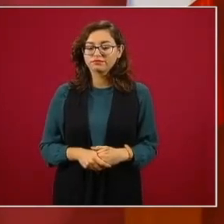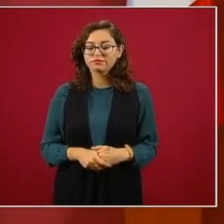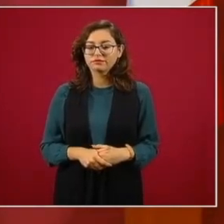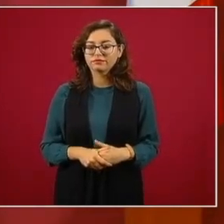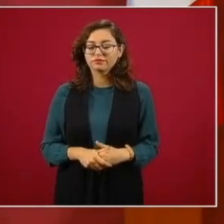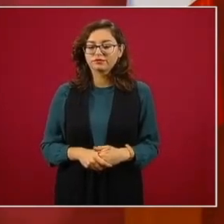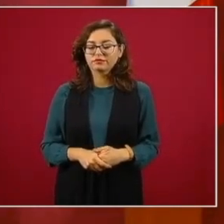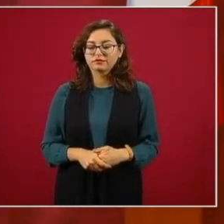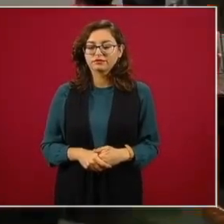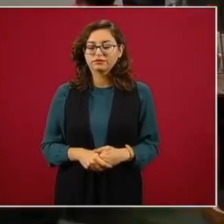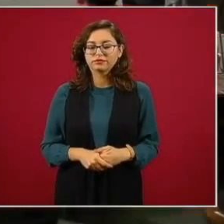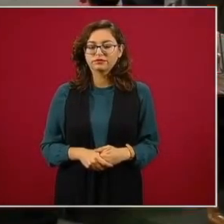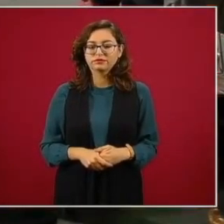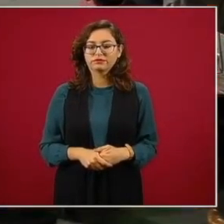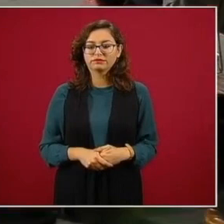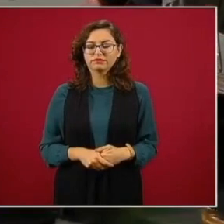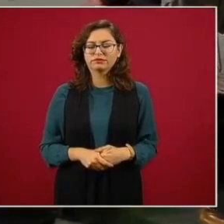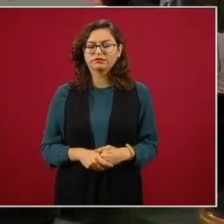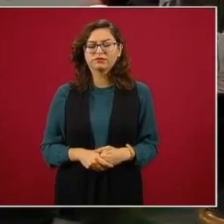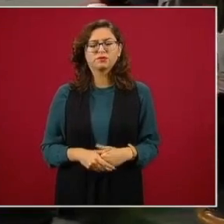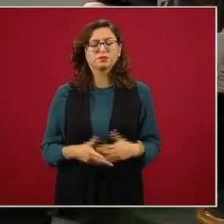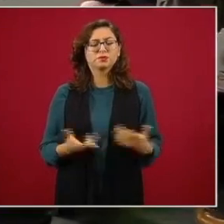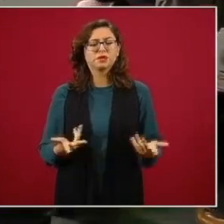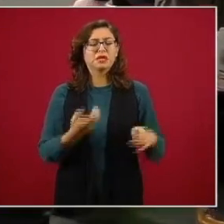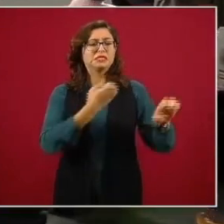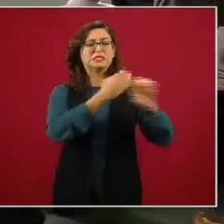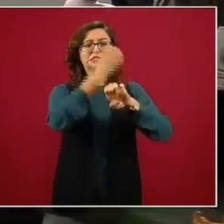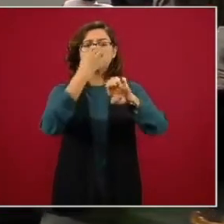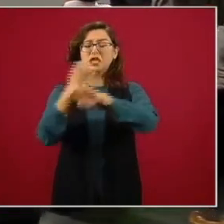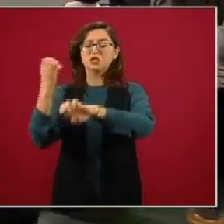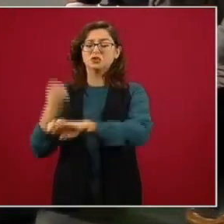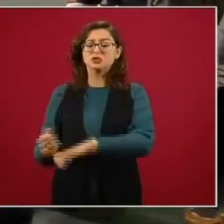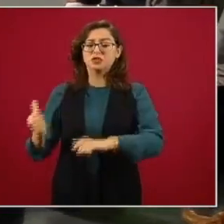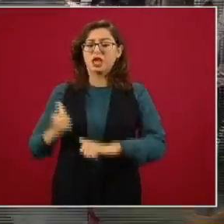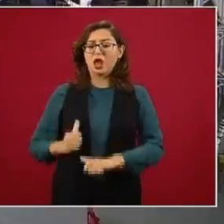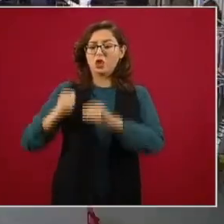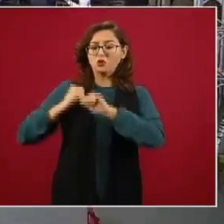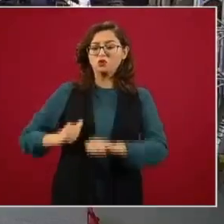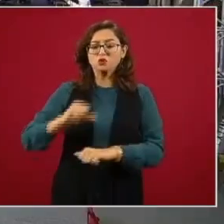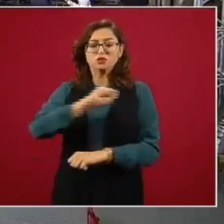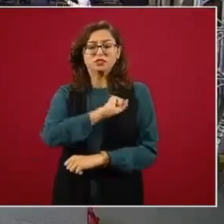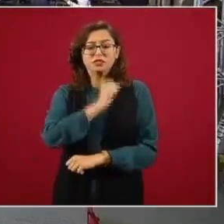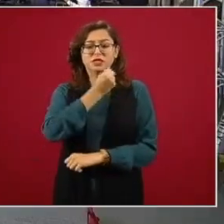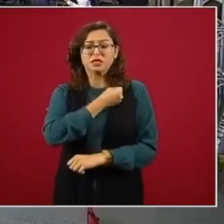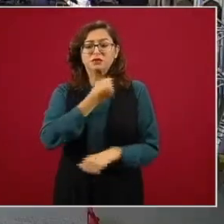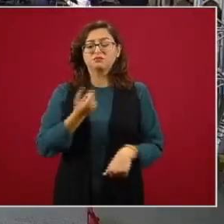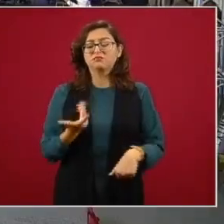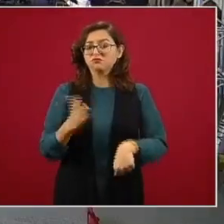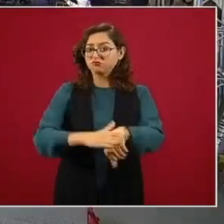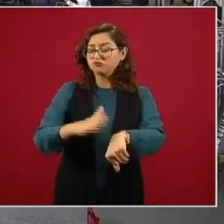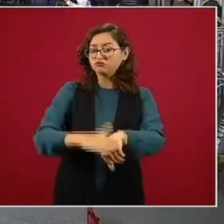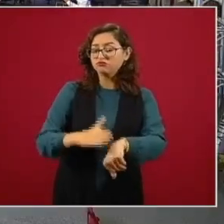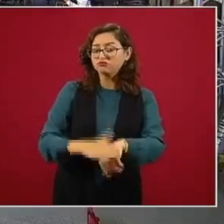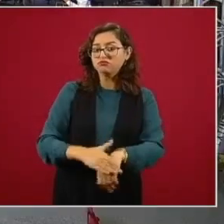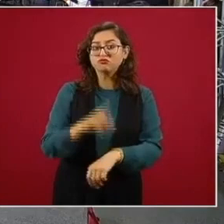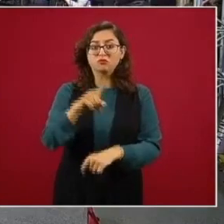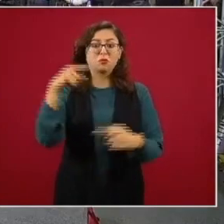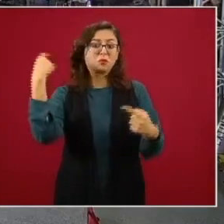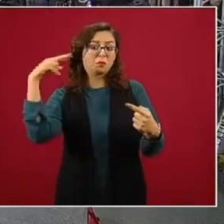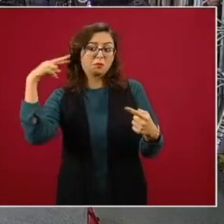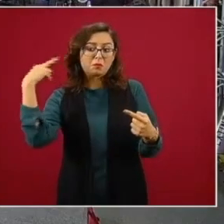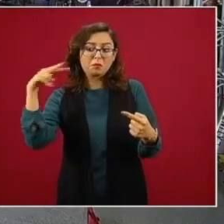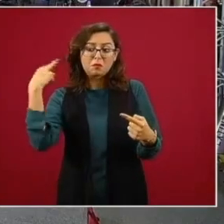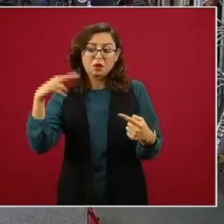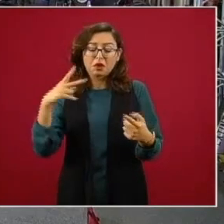las autoridades sanitarias estatales han hecho precisamente llamados incluso en el caso de Veracruz